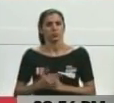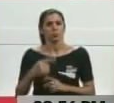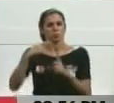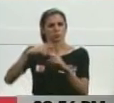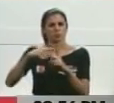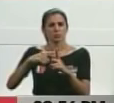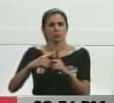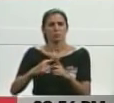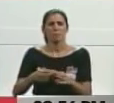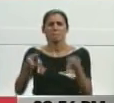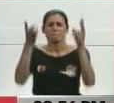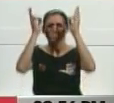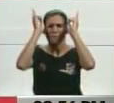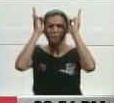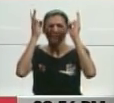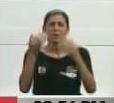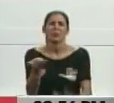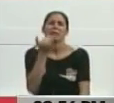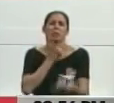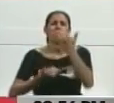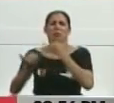Tanta pendejada que comete la oposición.